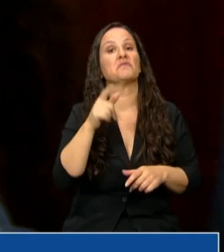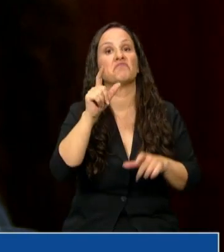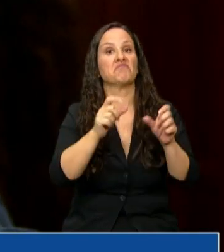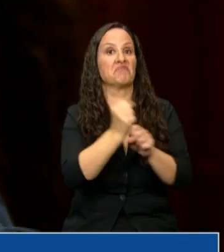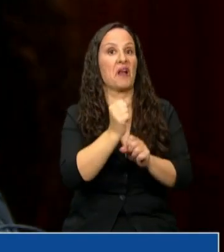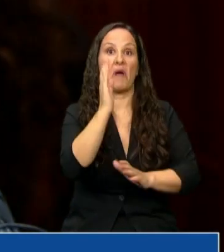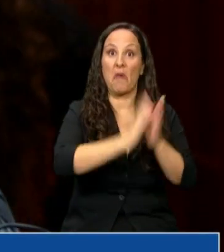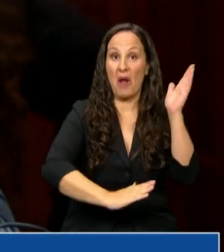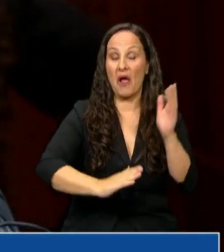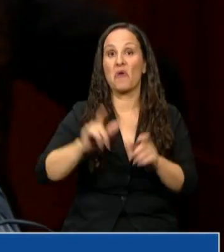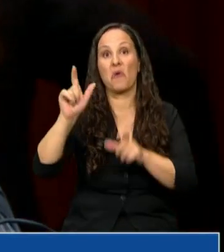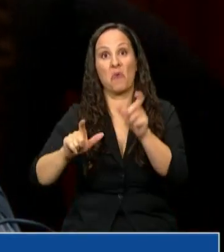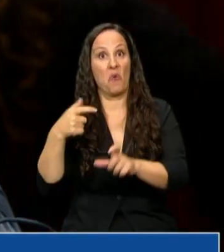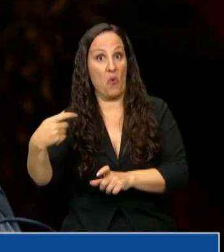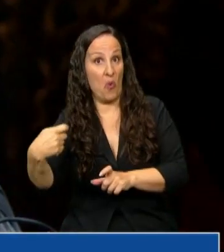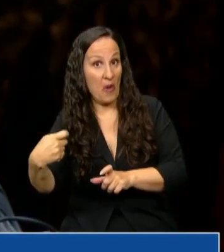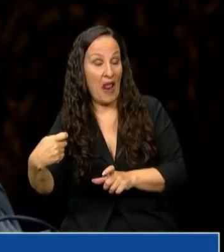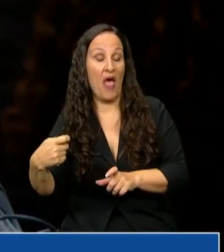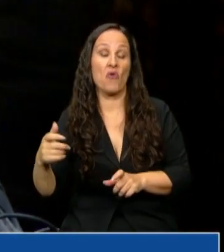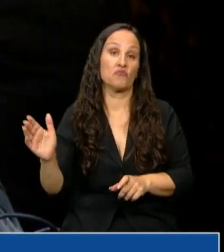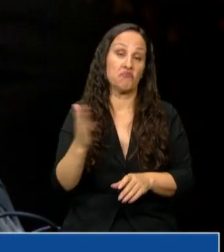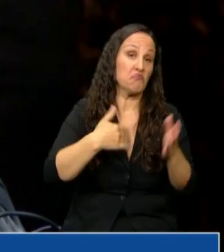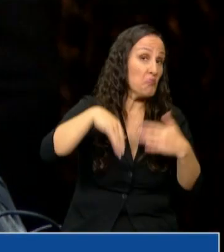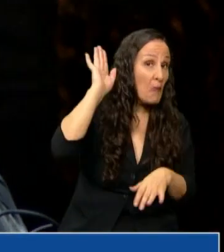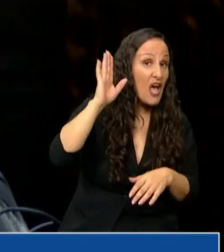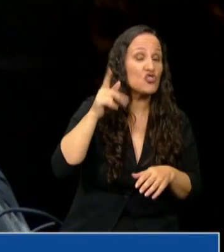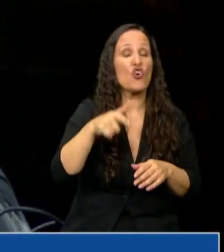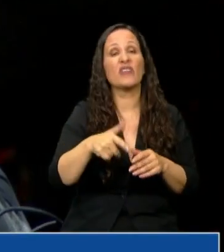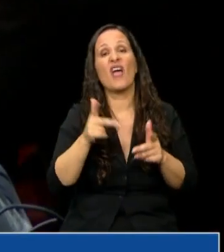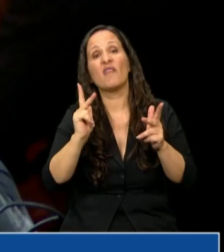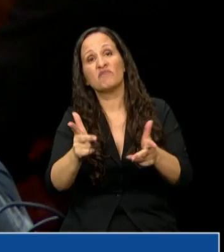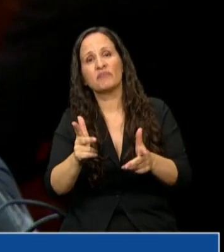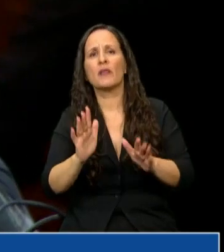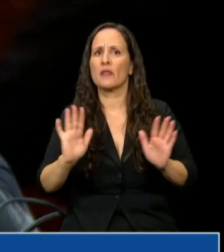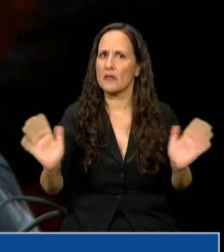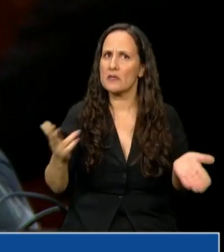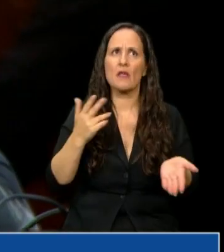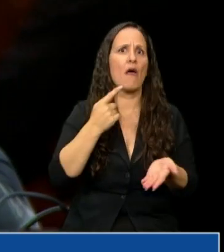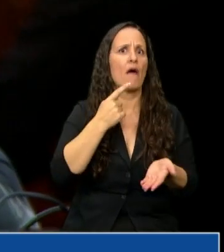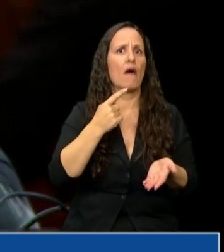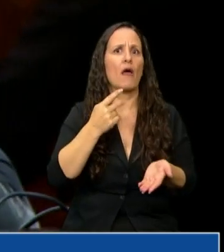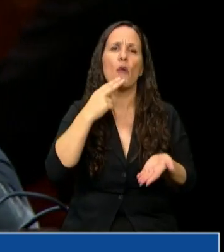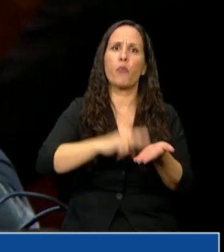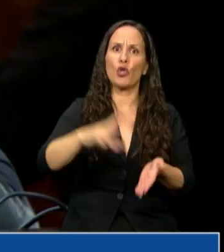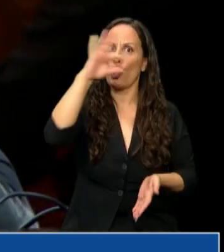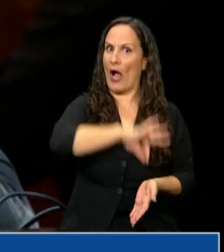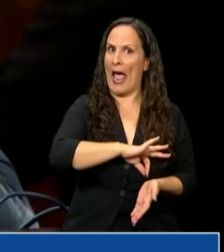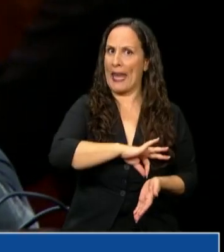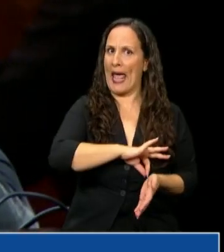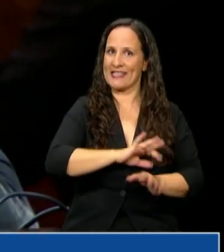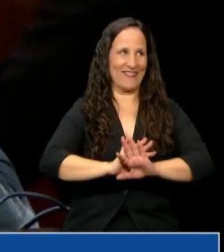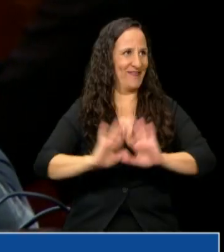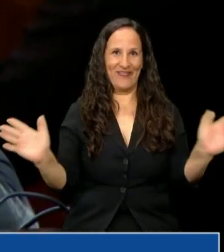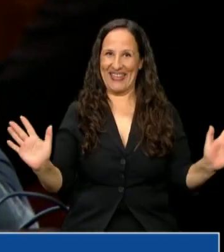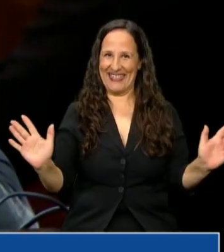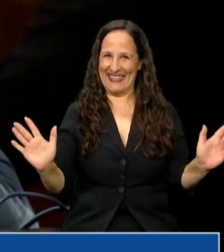y los jubilados, su mayoría hablaban de la eliminación del impuesto a las ganancias, era lo que se